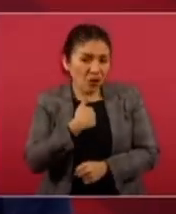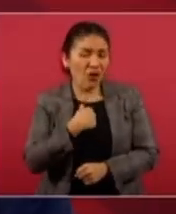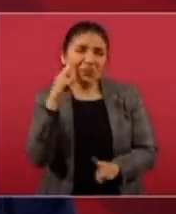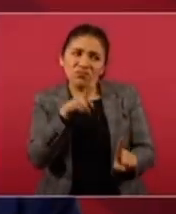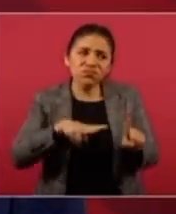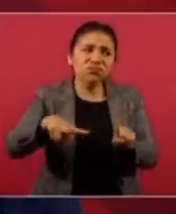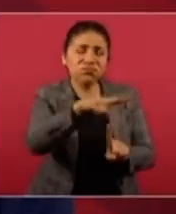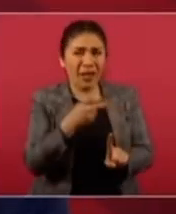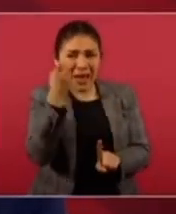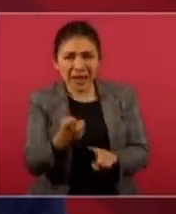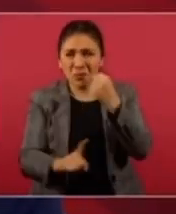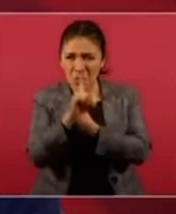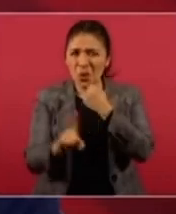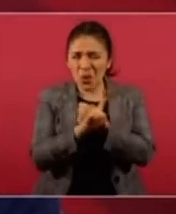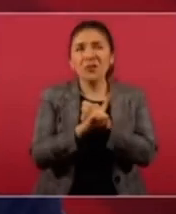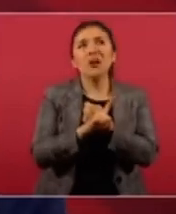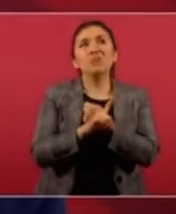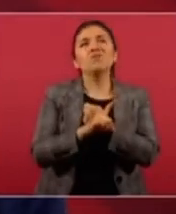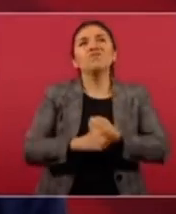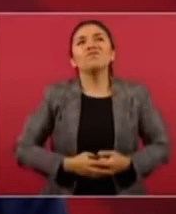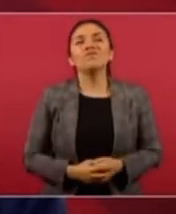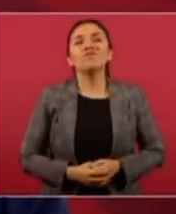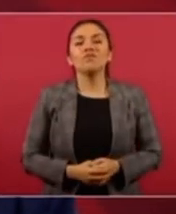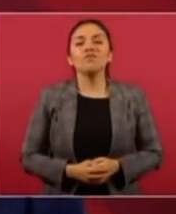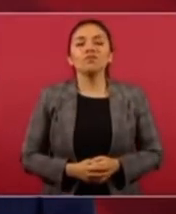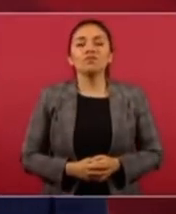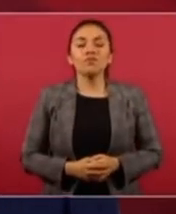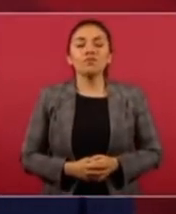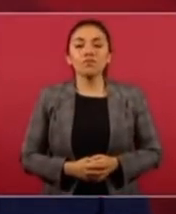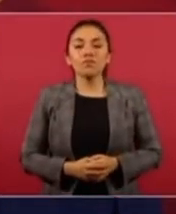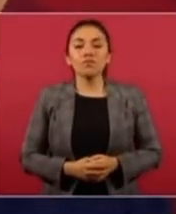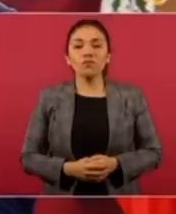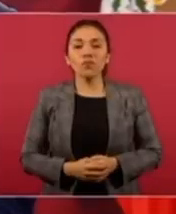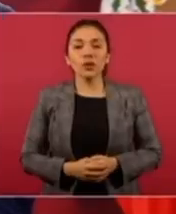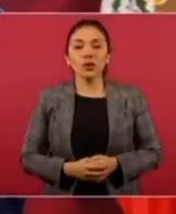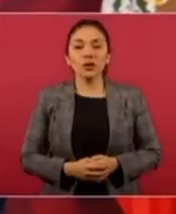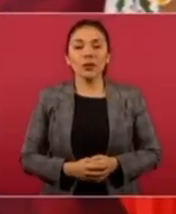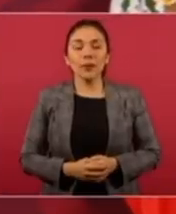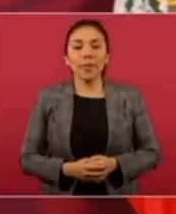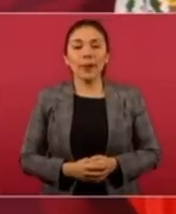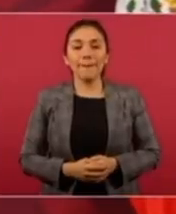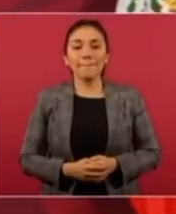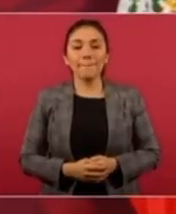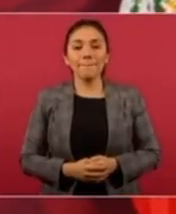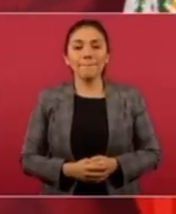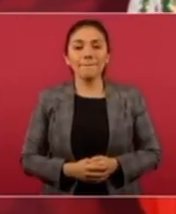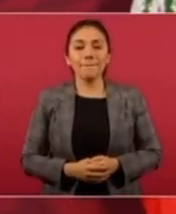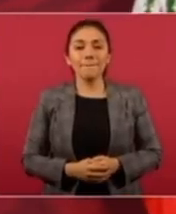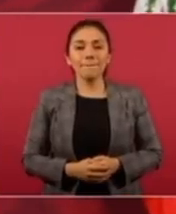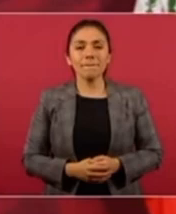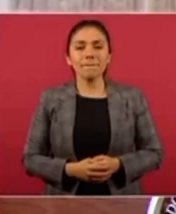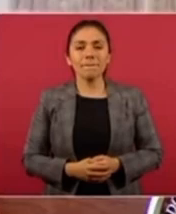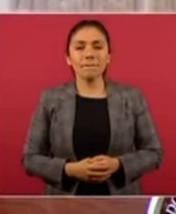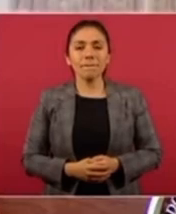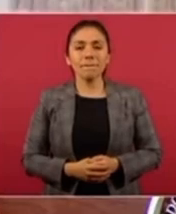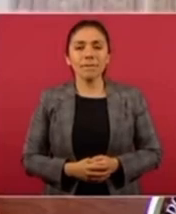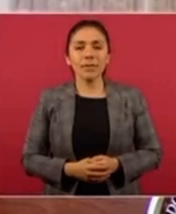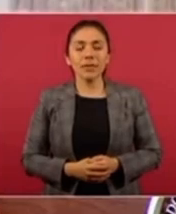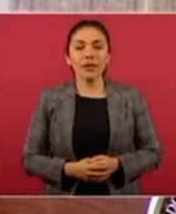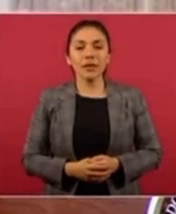todo esto al proceso de